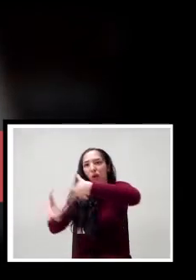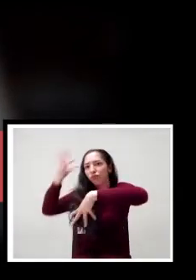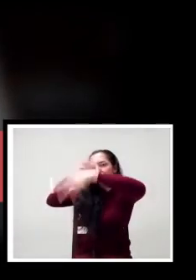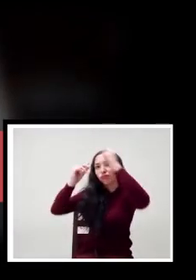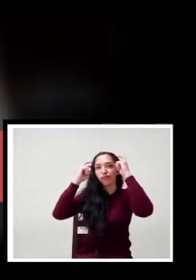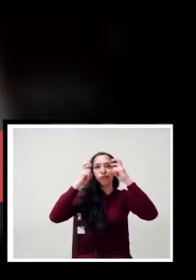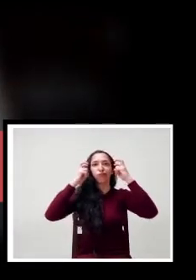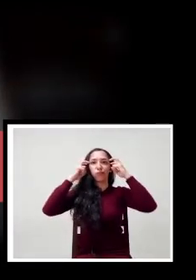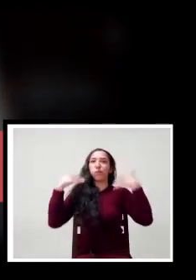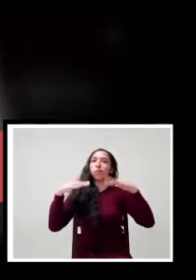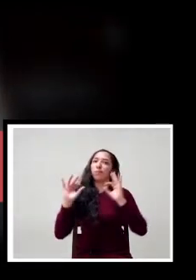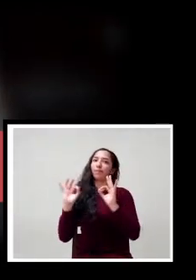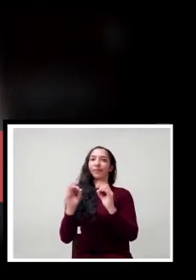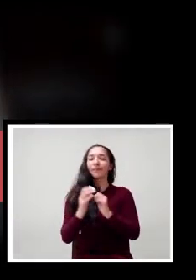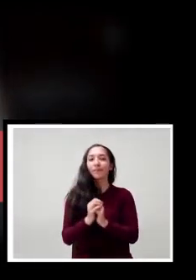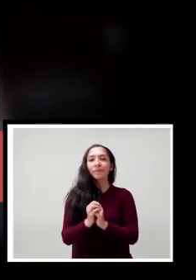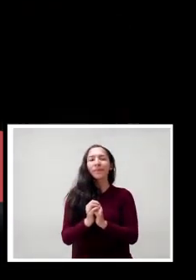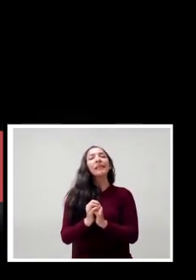clase.